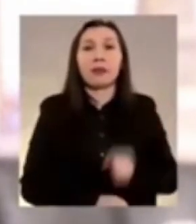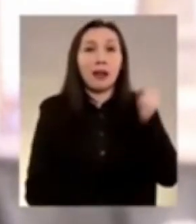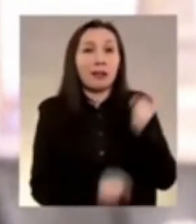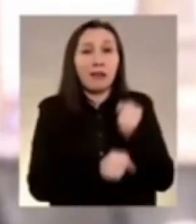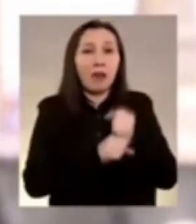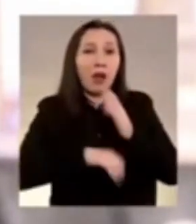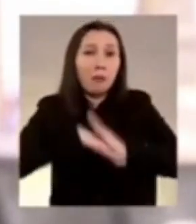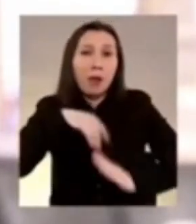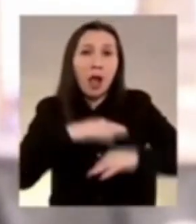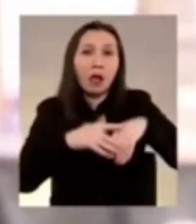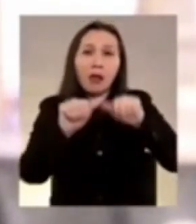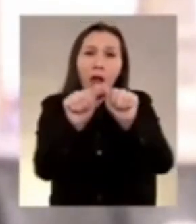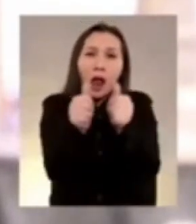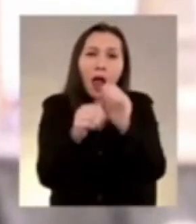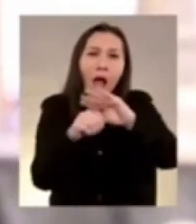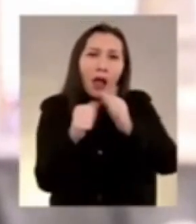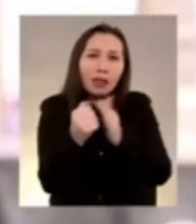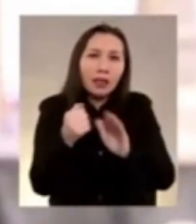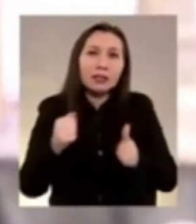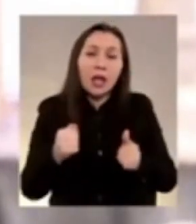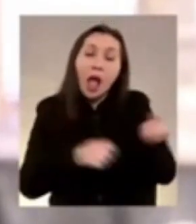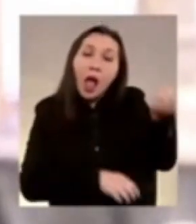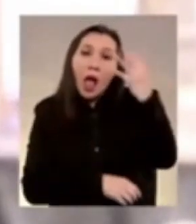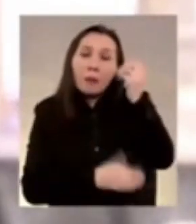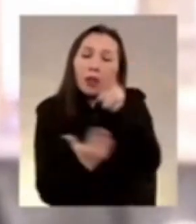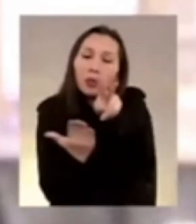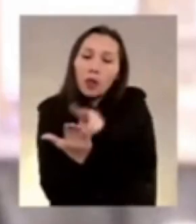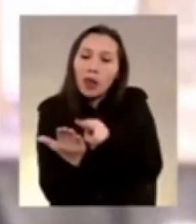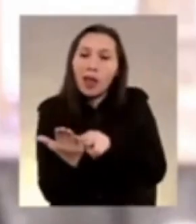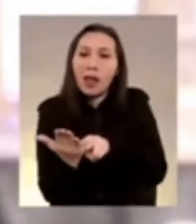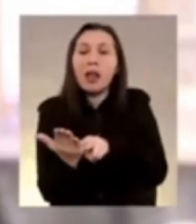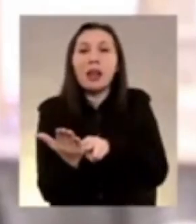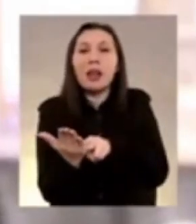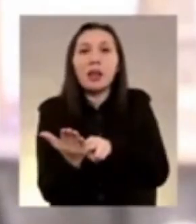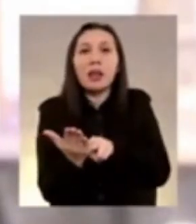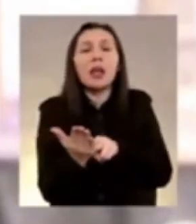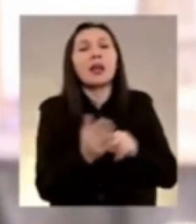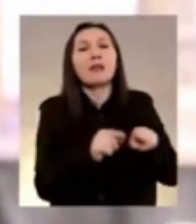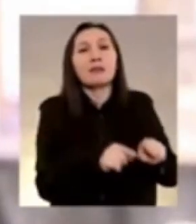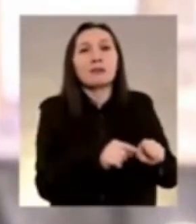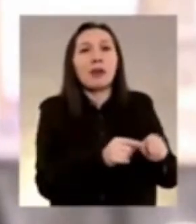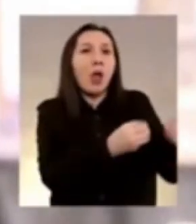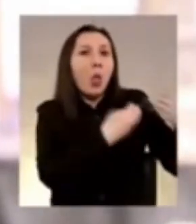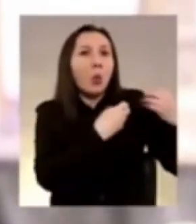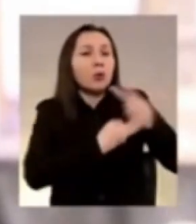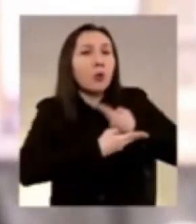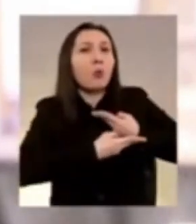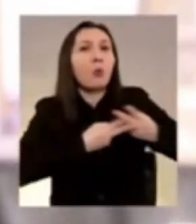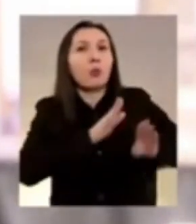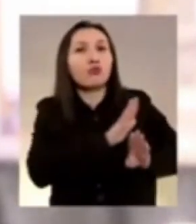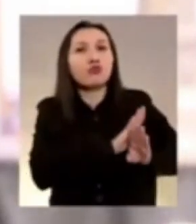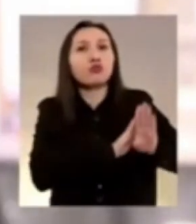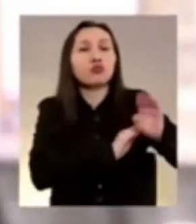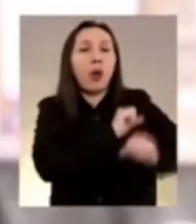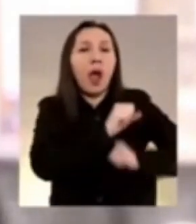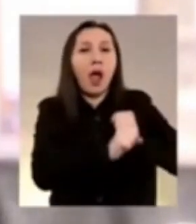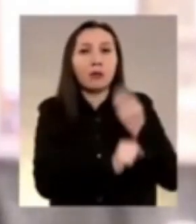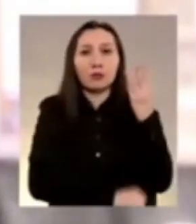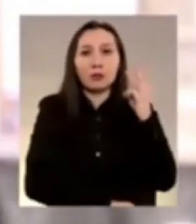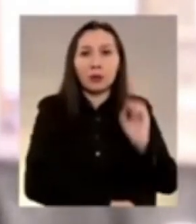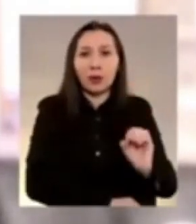en el artesano que aprendió a leer con el auge de la educación pública de los años 30